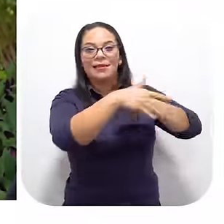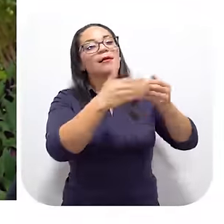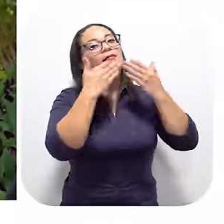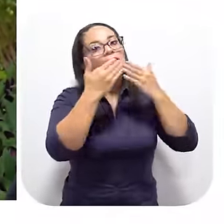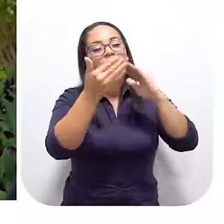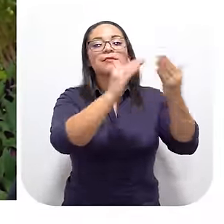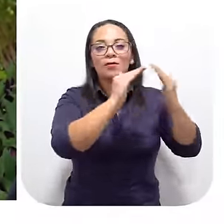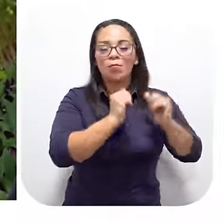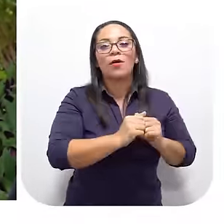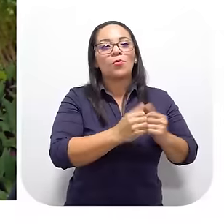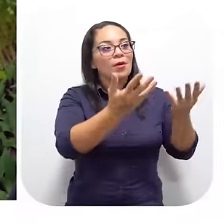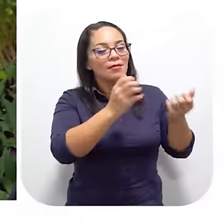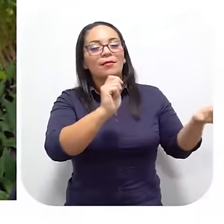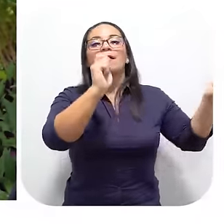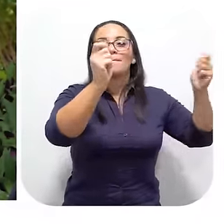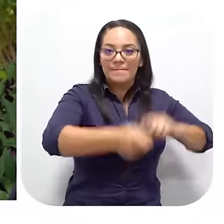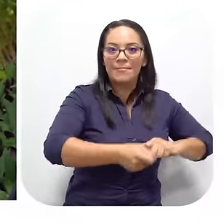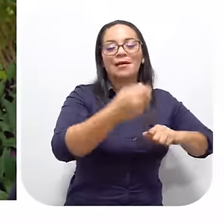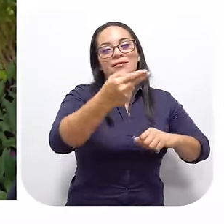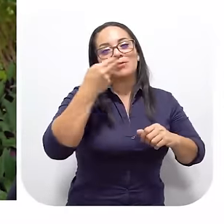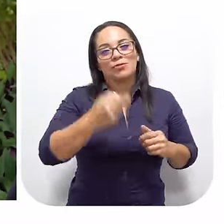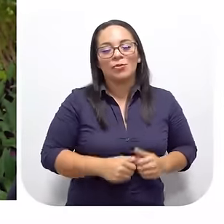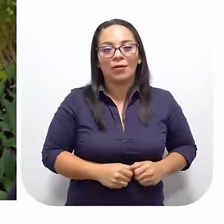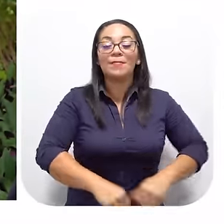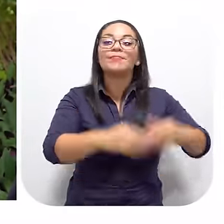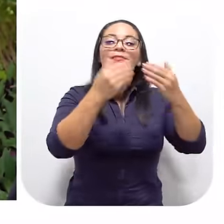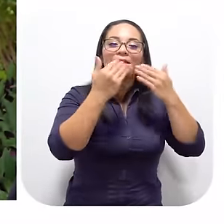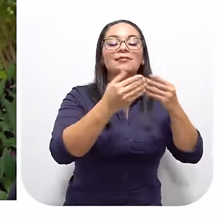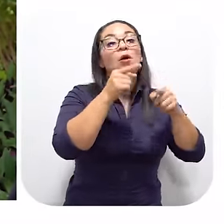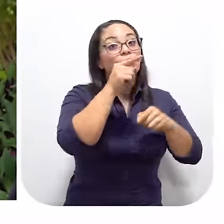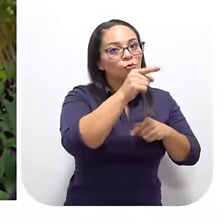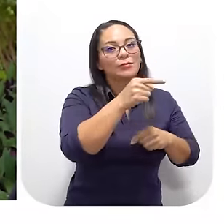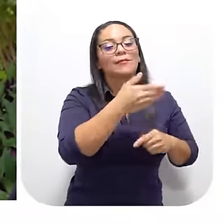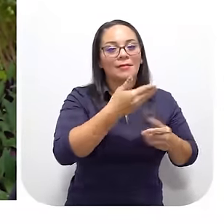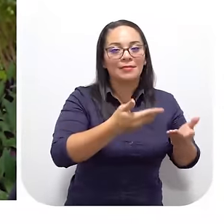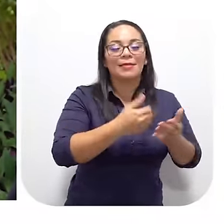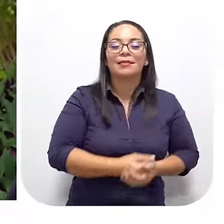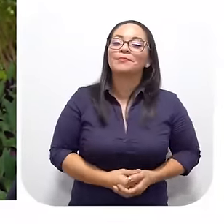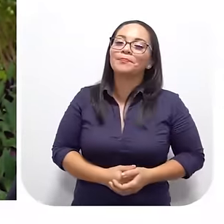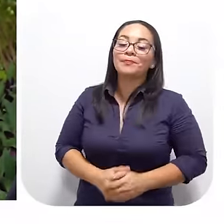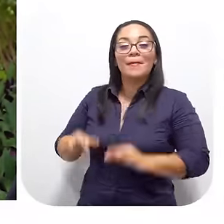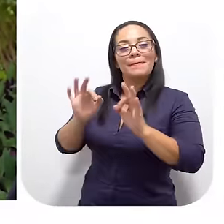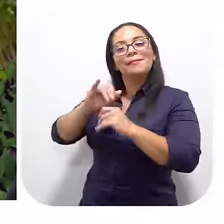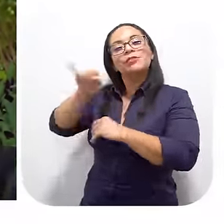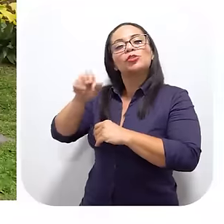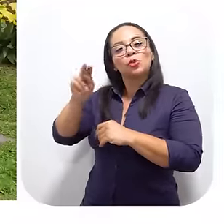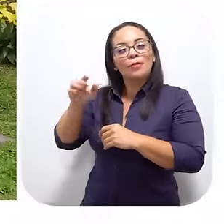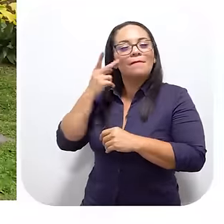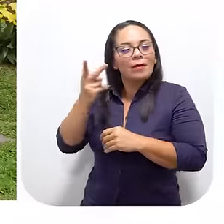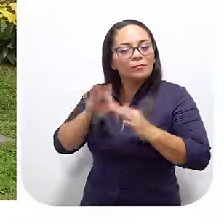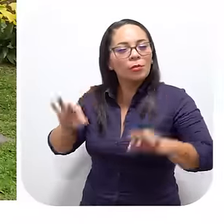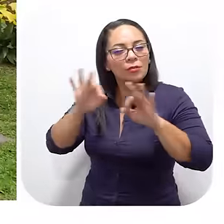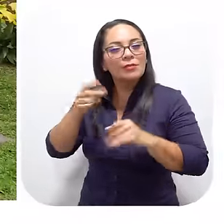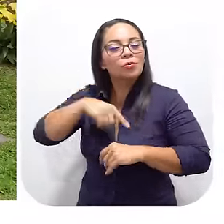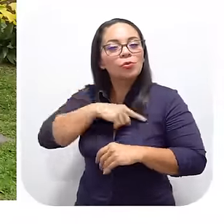está Gracias al pueblo Que quiere cambiar La historia Y gracias a usted Que nos ha abierto Los puertos Pero